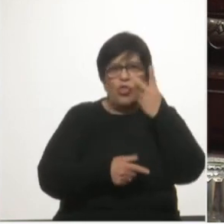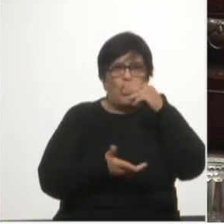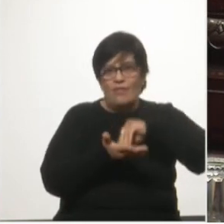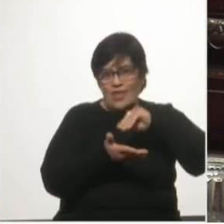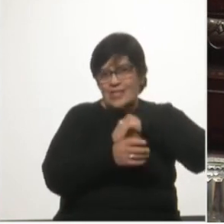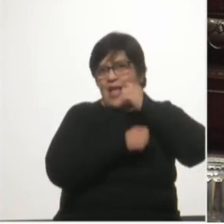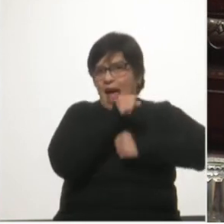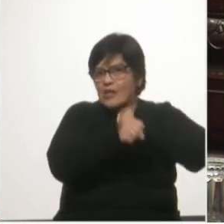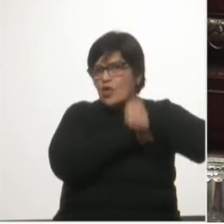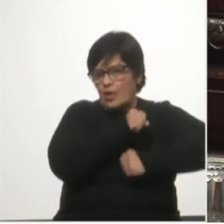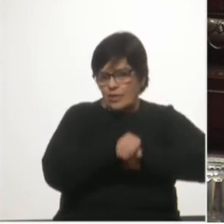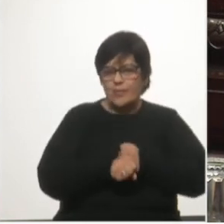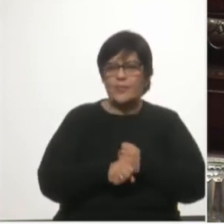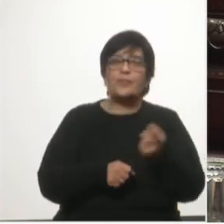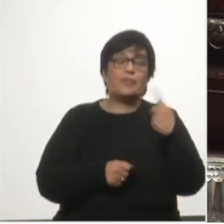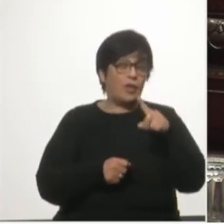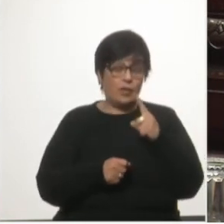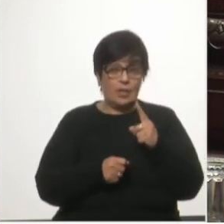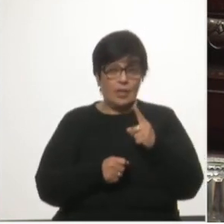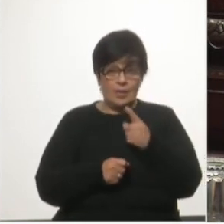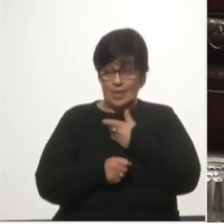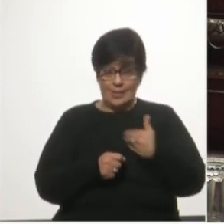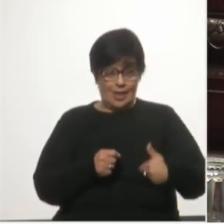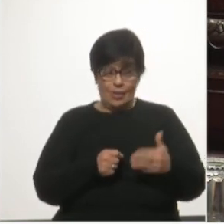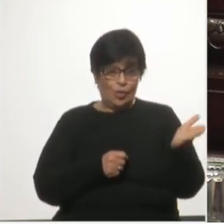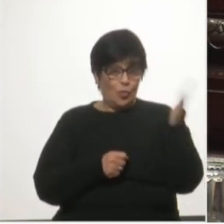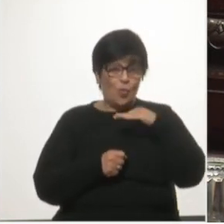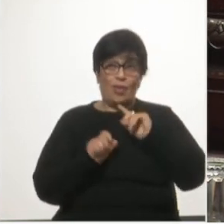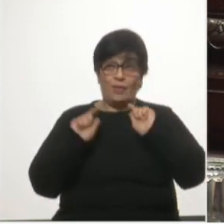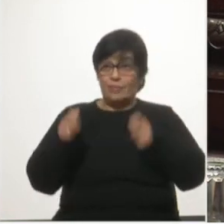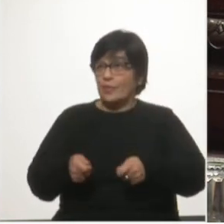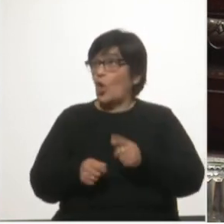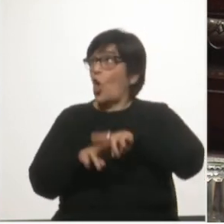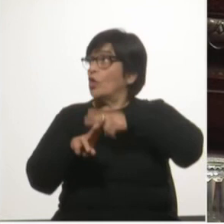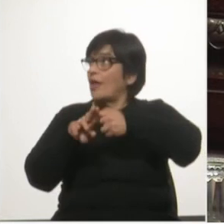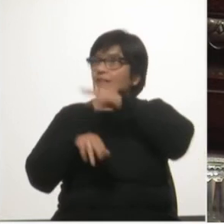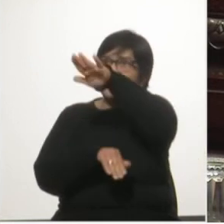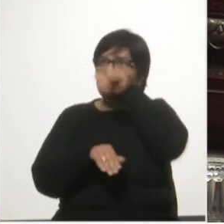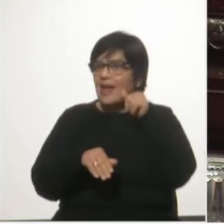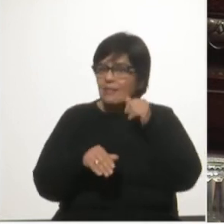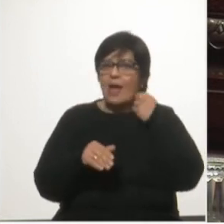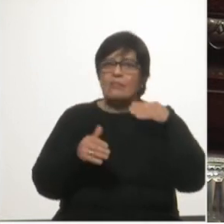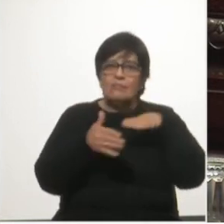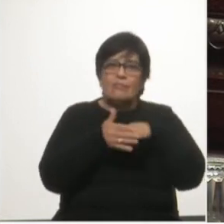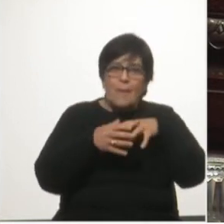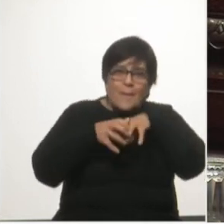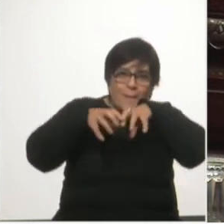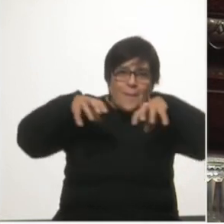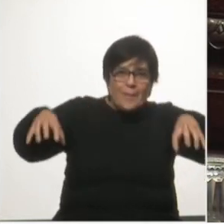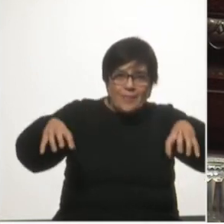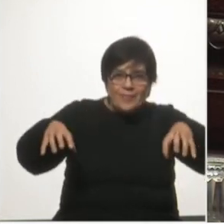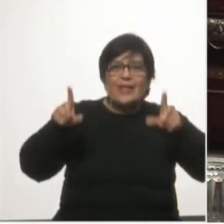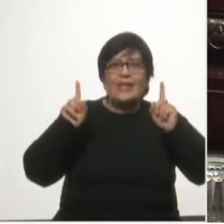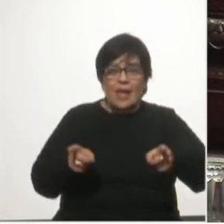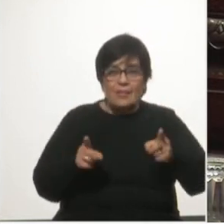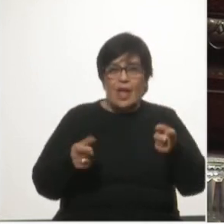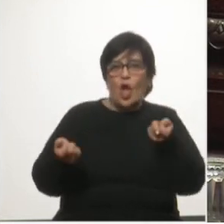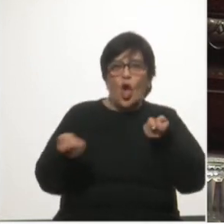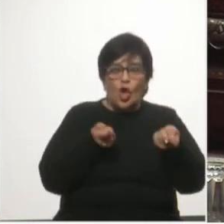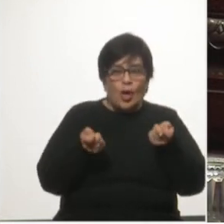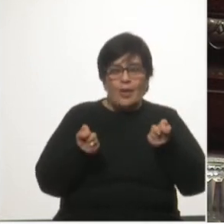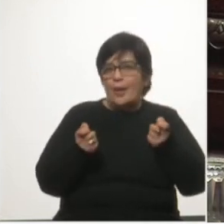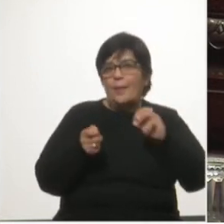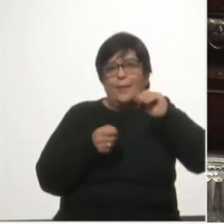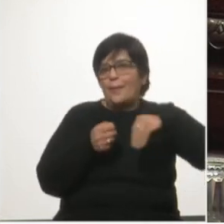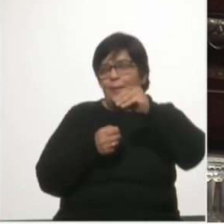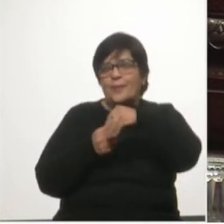decir, se impide que el Estado pueda llamar a licitación para una nueva terminal y se deja de hecho el control para